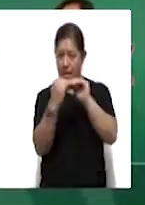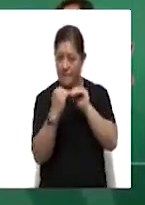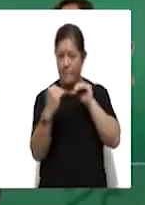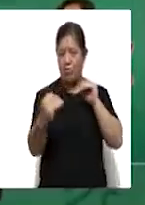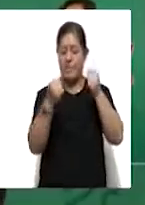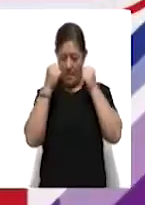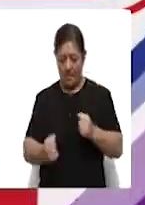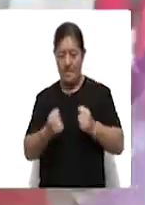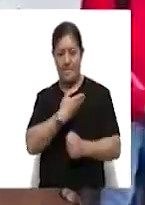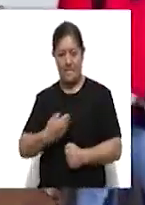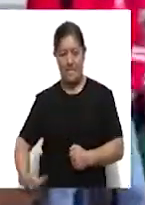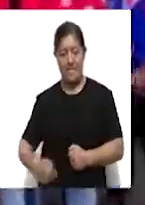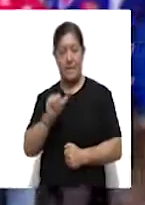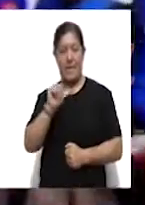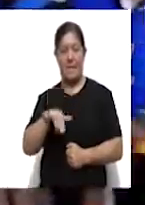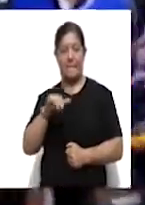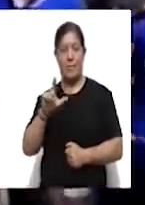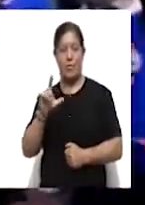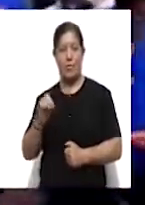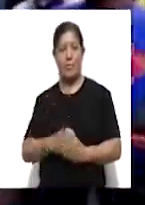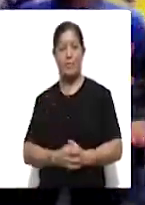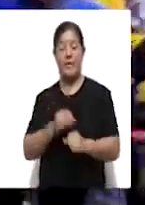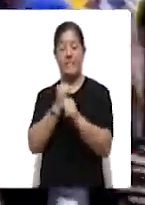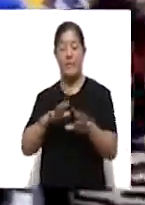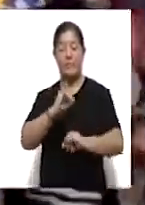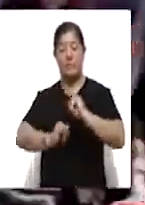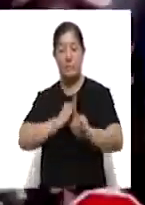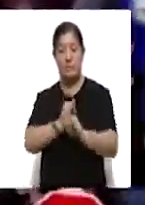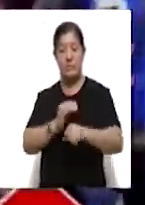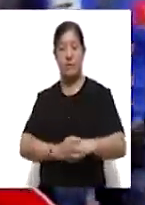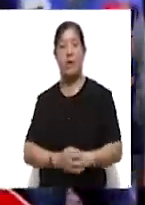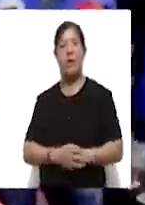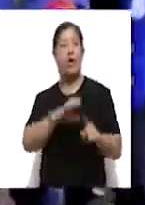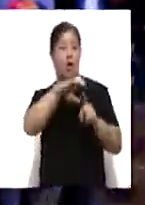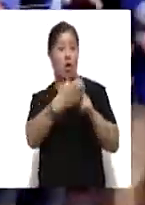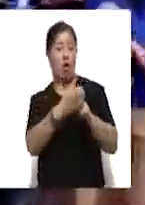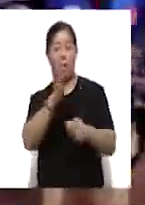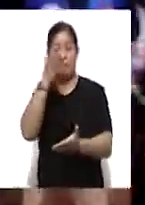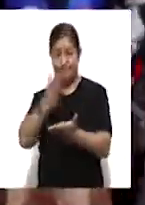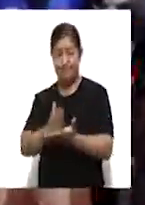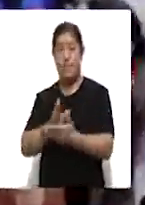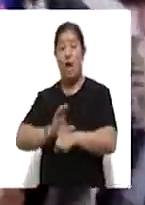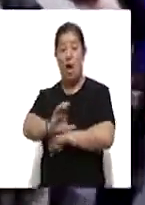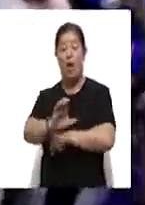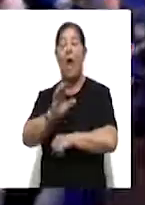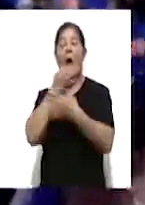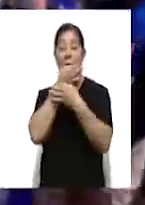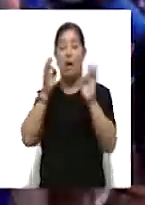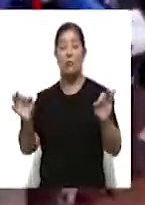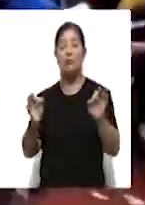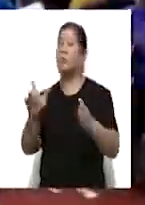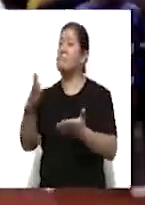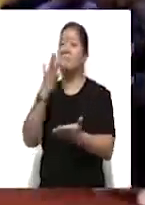López Obrador. En información internacional, Comité de Paro en Colombia anuncia suspensión temporal de